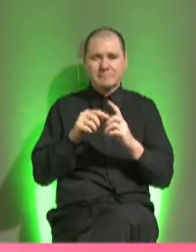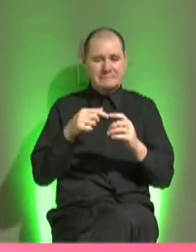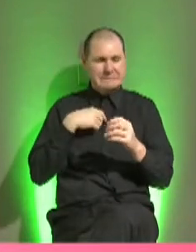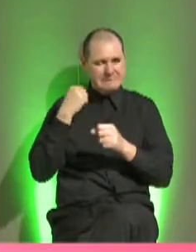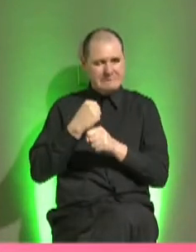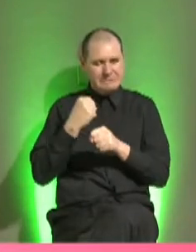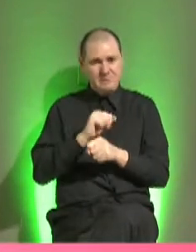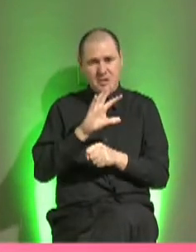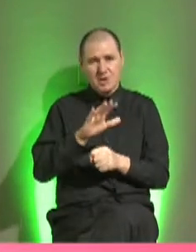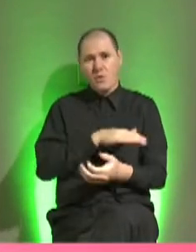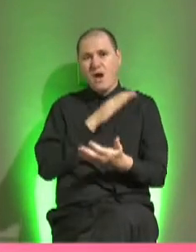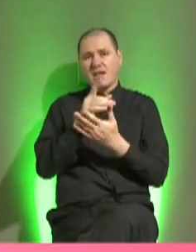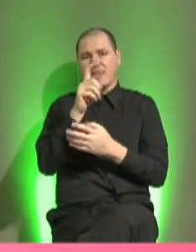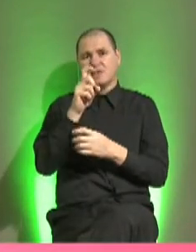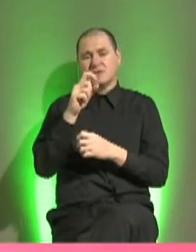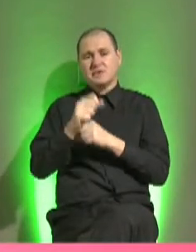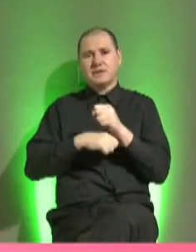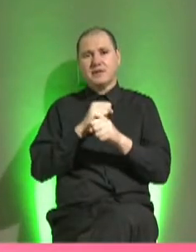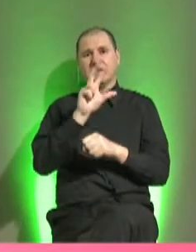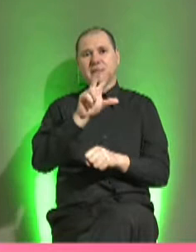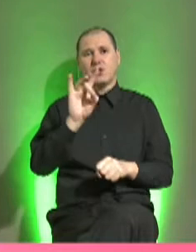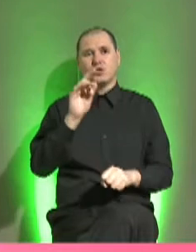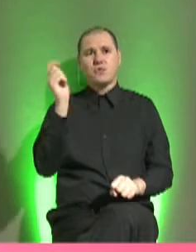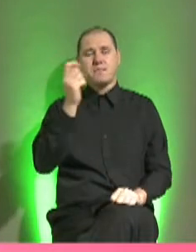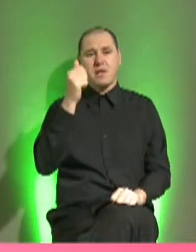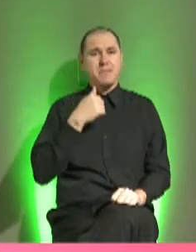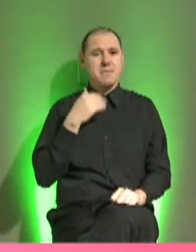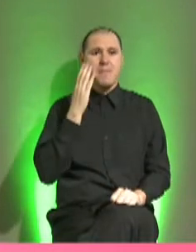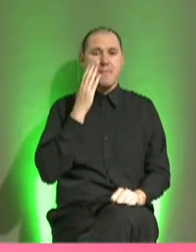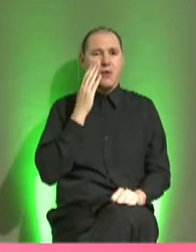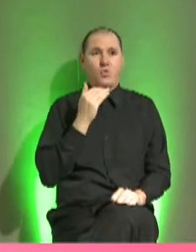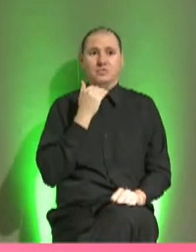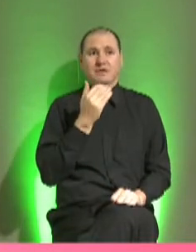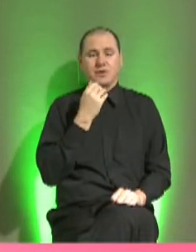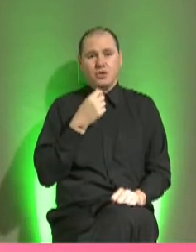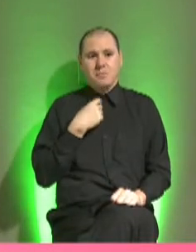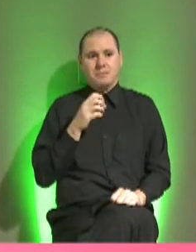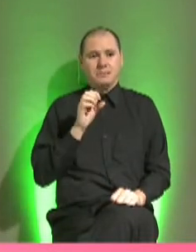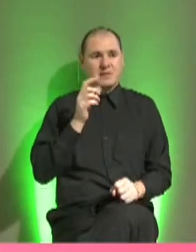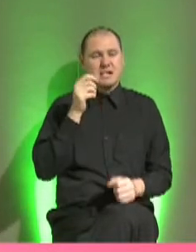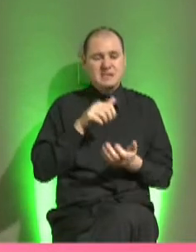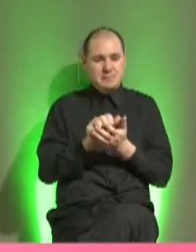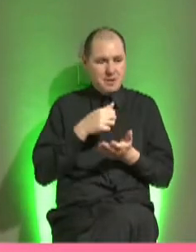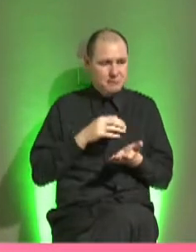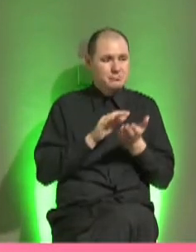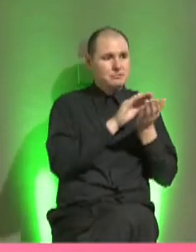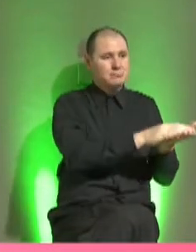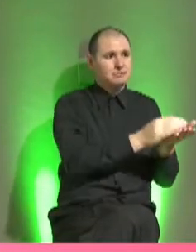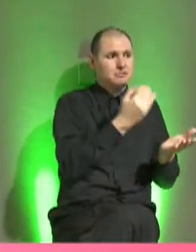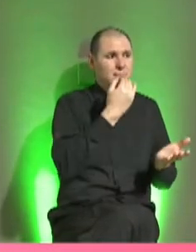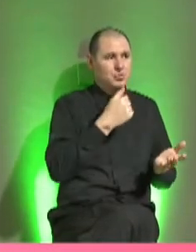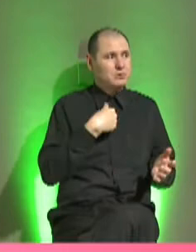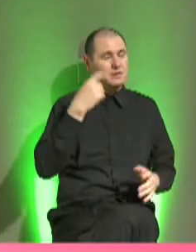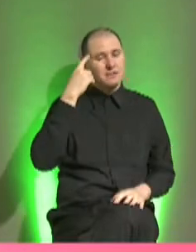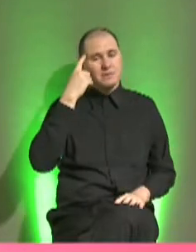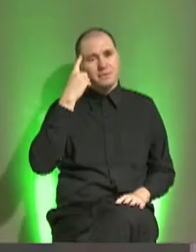los 5 hasta los 17 años, yo ahorré 38 millones que mi mamá no sabía, porque yo le entregaba la plata de la chip a ella. Pero sabía ya que